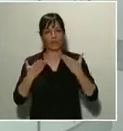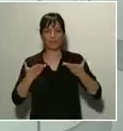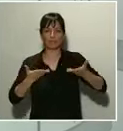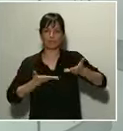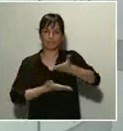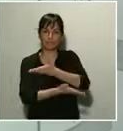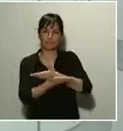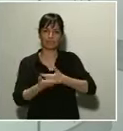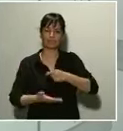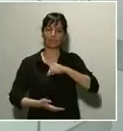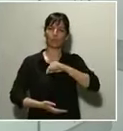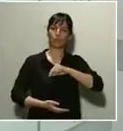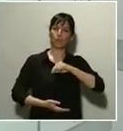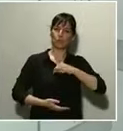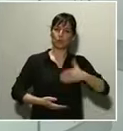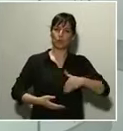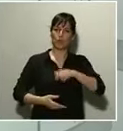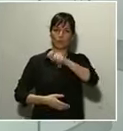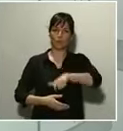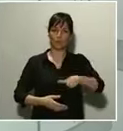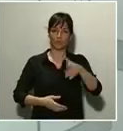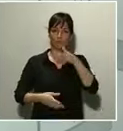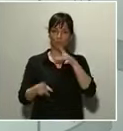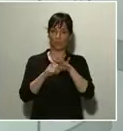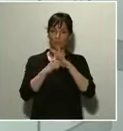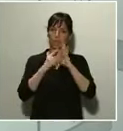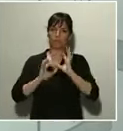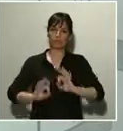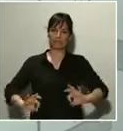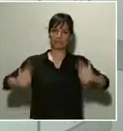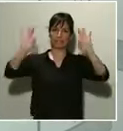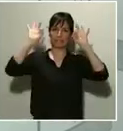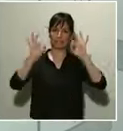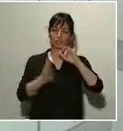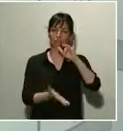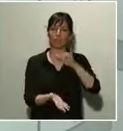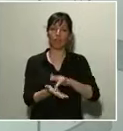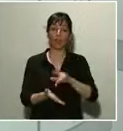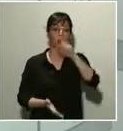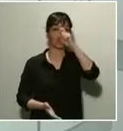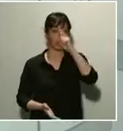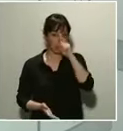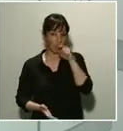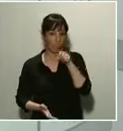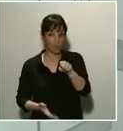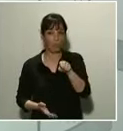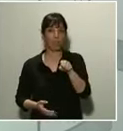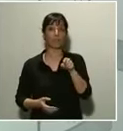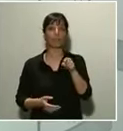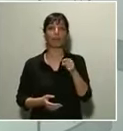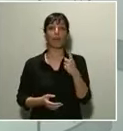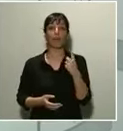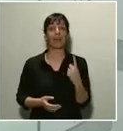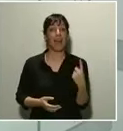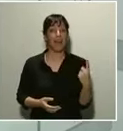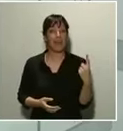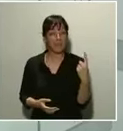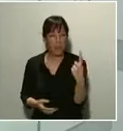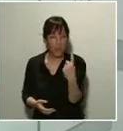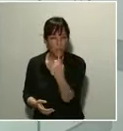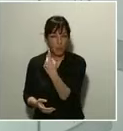ante esta situación excepcional que vivimos y les recuerdo que cada contribución de cada uno de nosotros